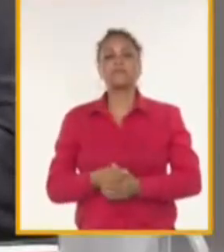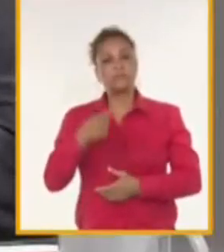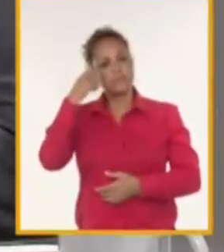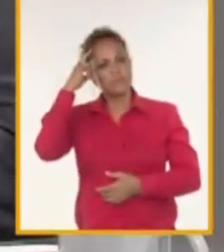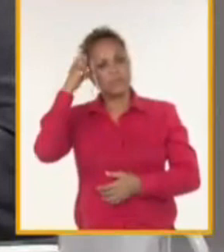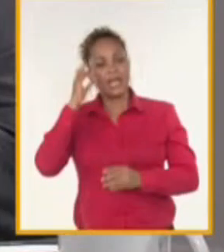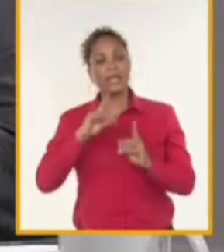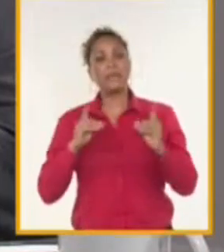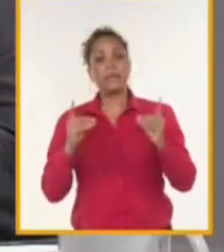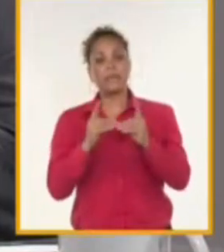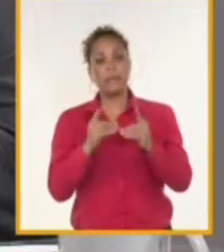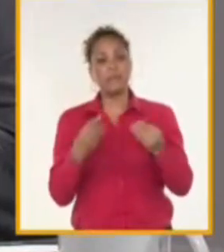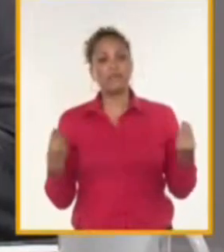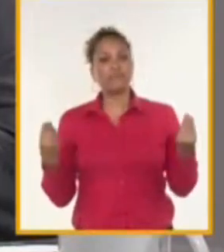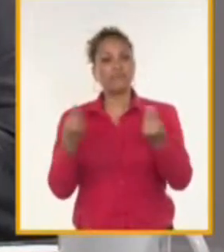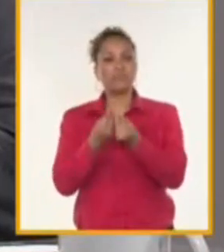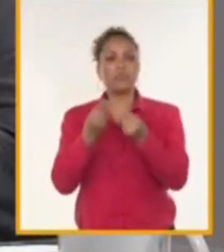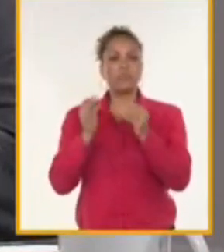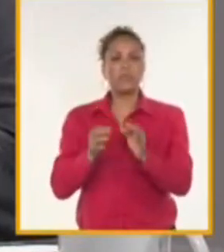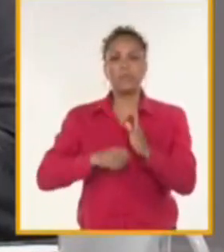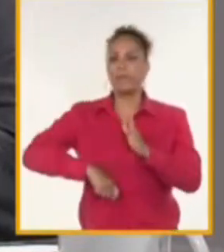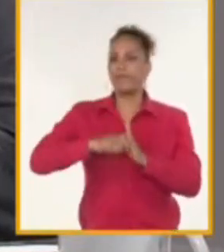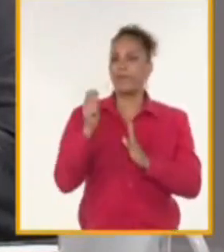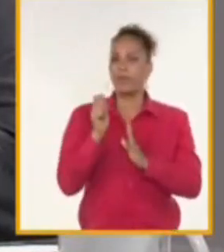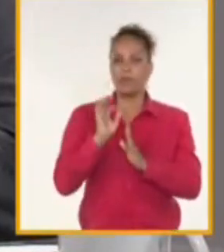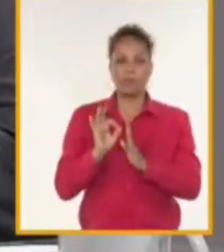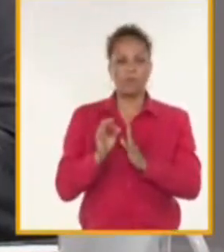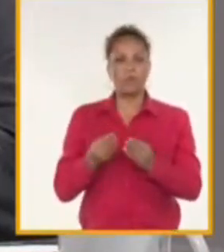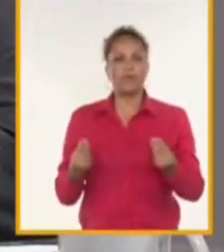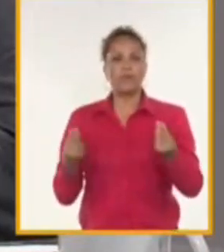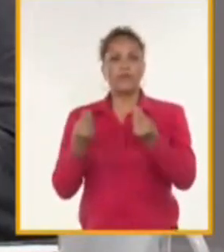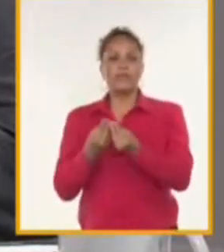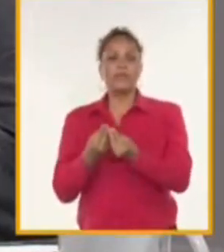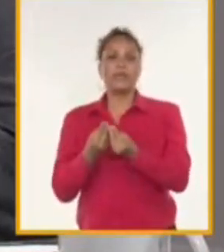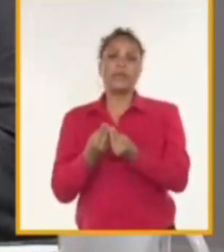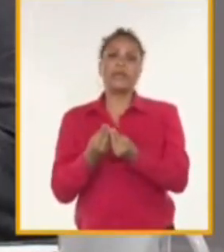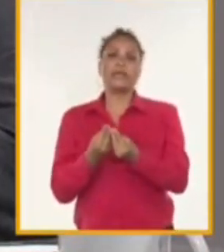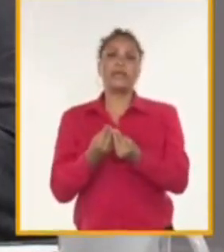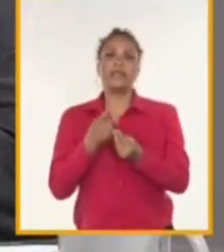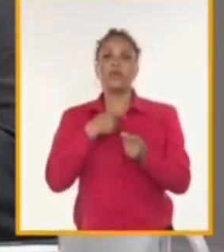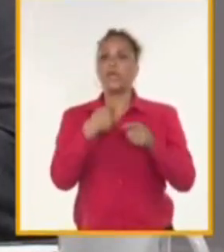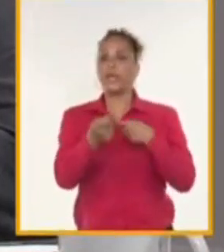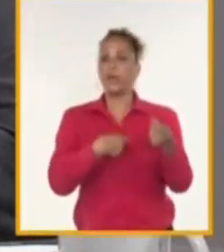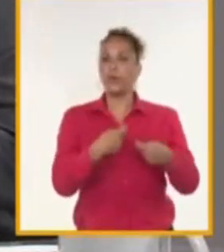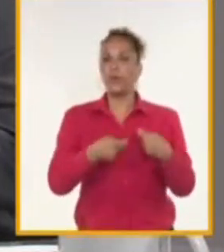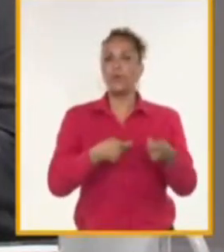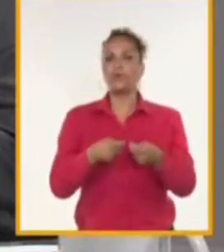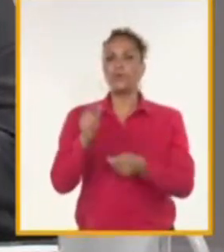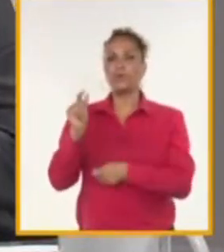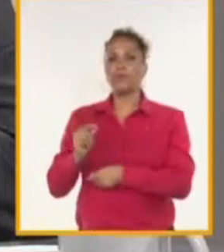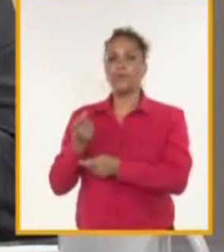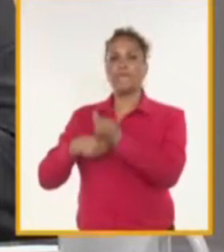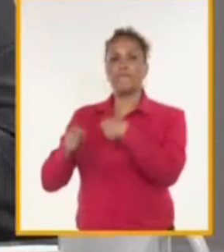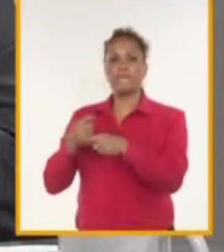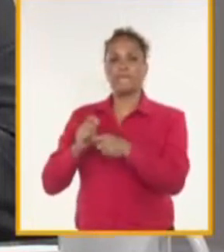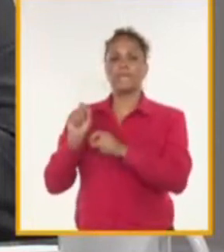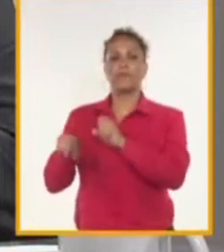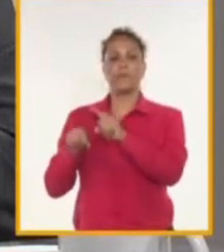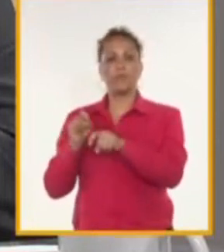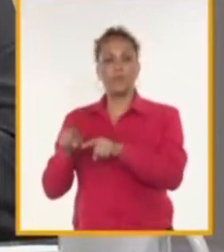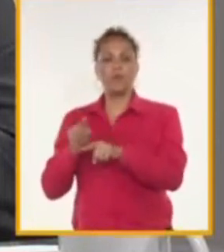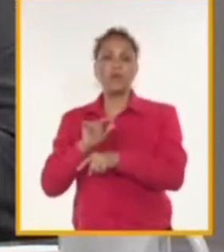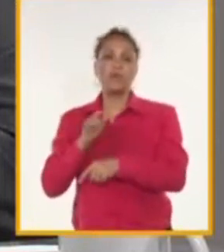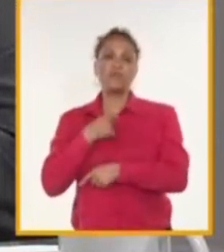mantiene un acompañamiento permanente sobre sus negocios y los inversionistas, un acompañamiento además que es